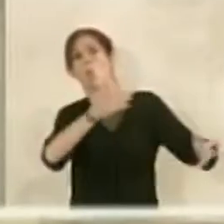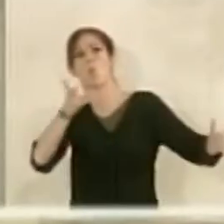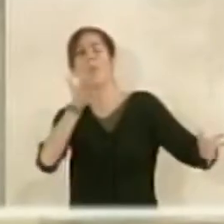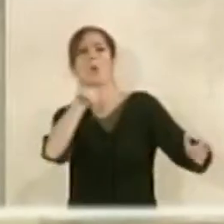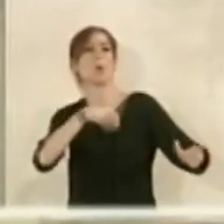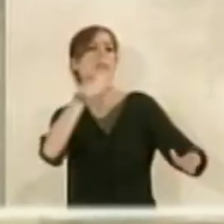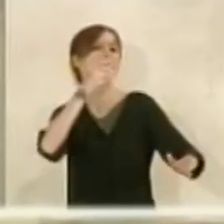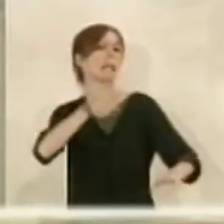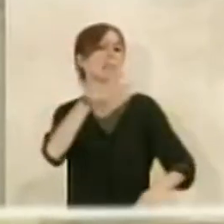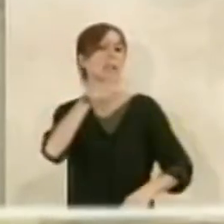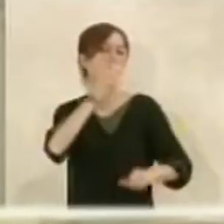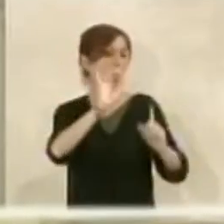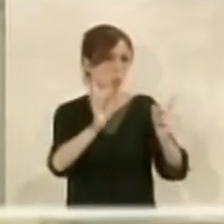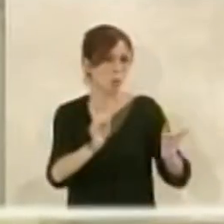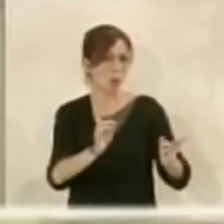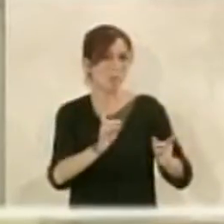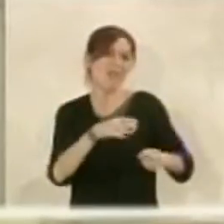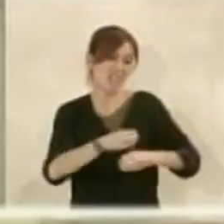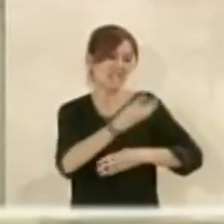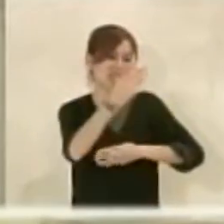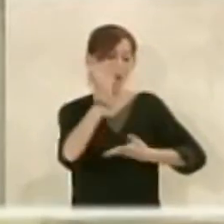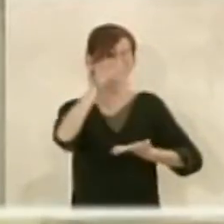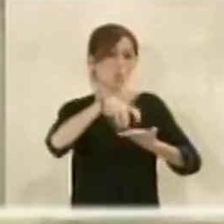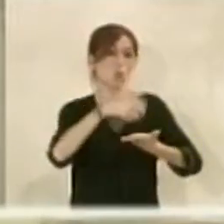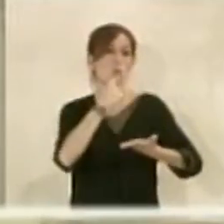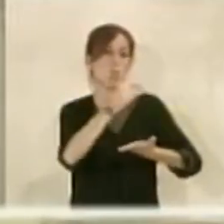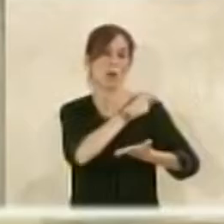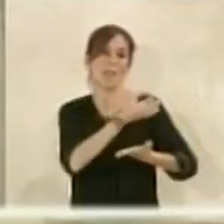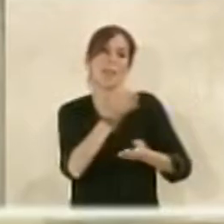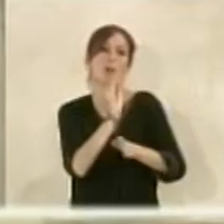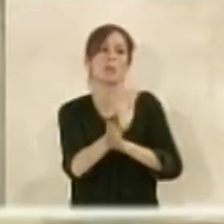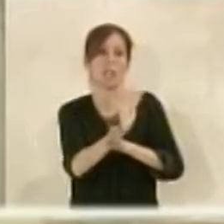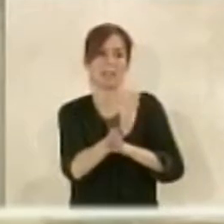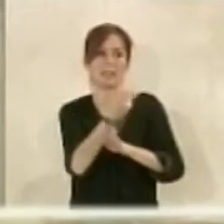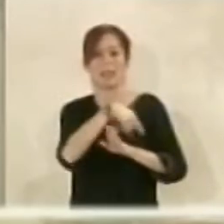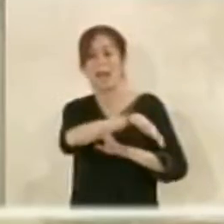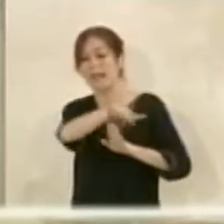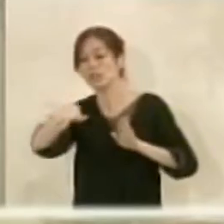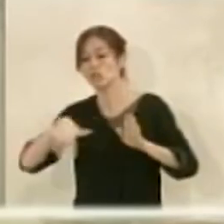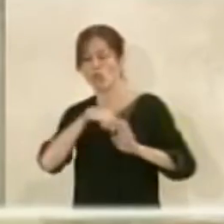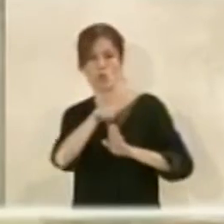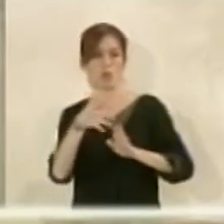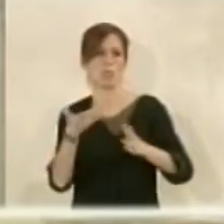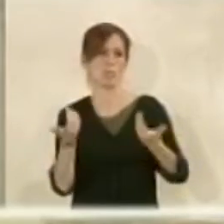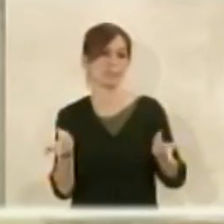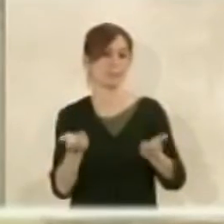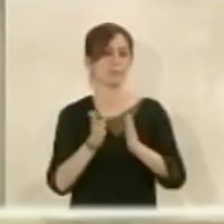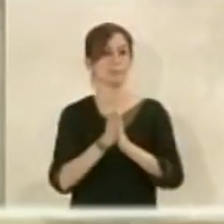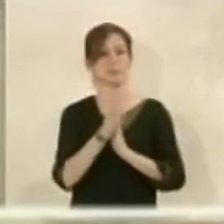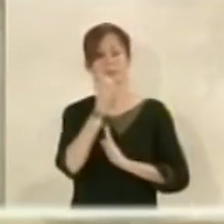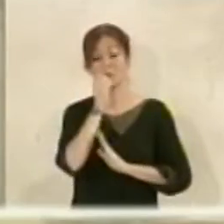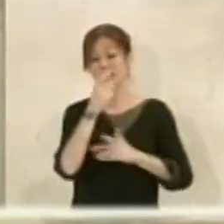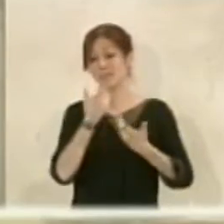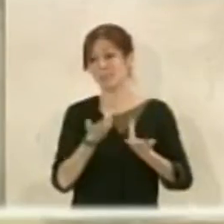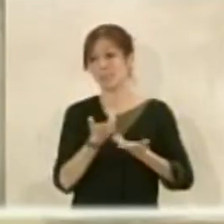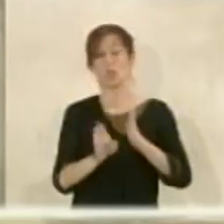bonita ni era nada tal pero sí haber protegido el entorno de eso y esto pues nos